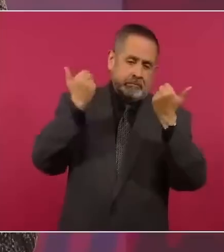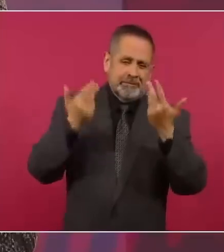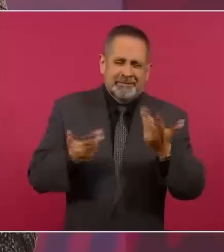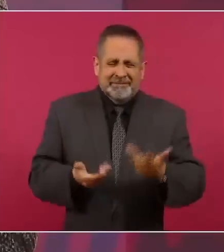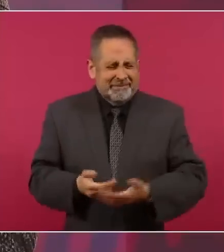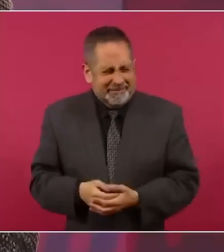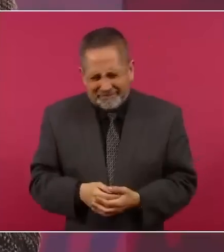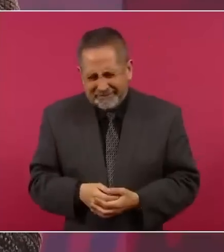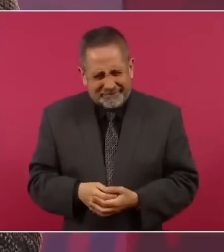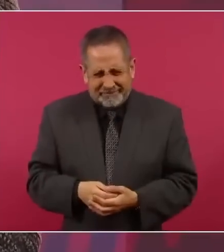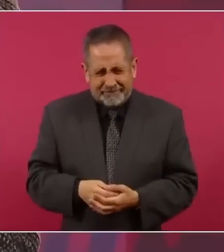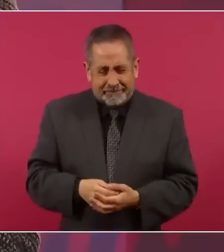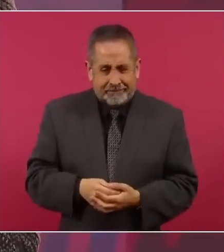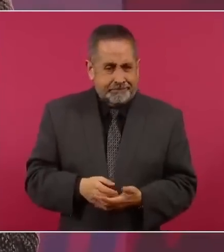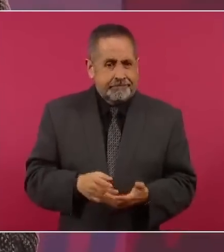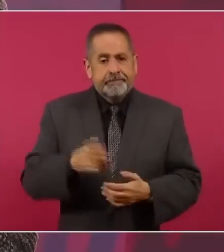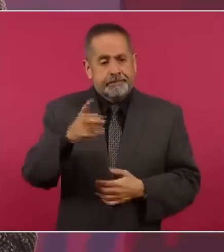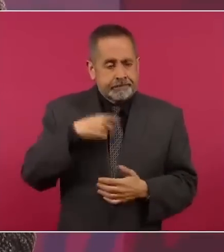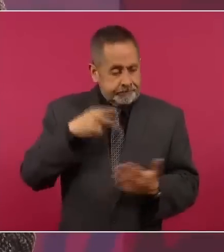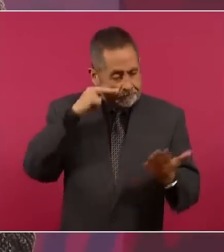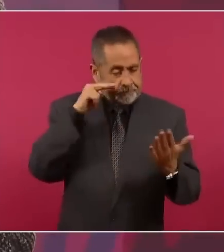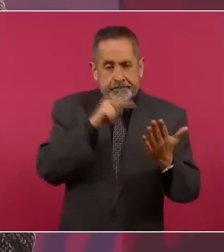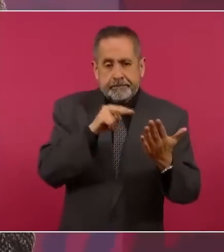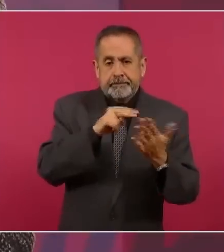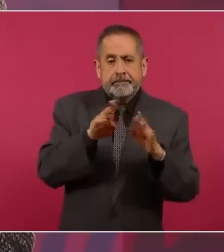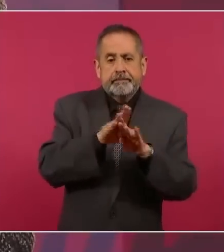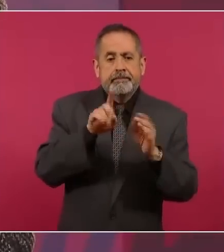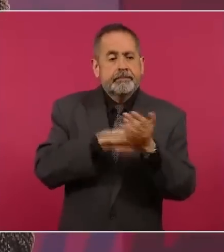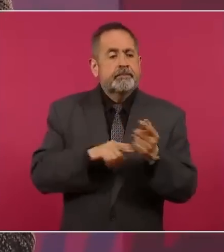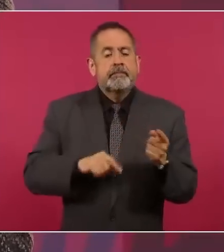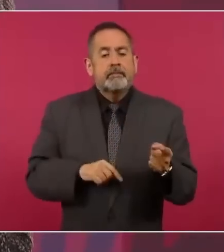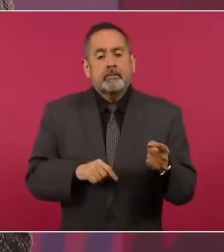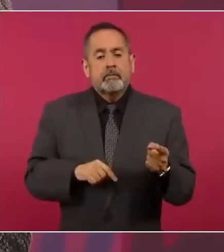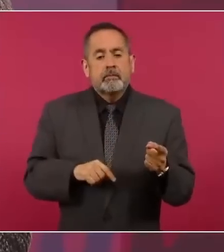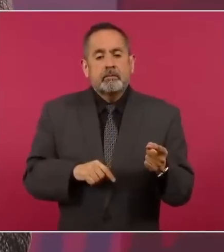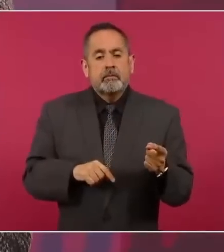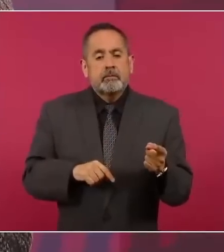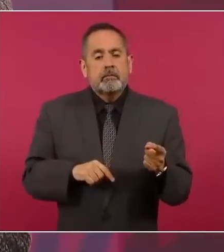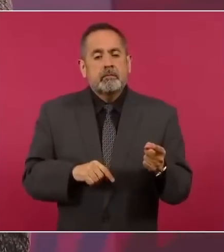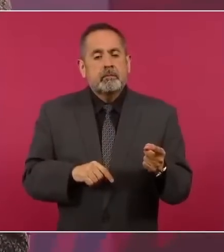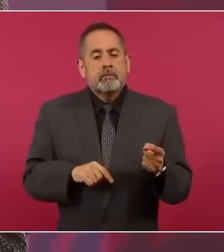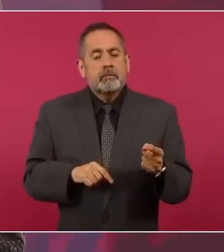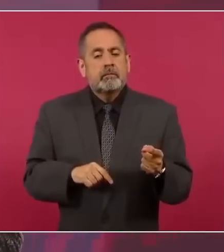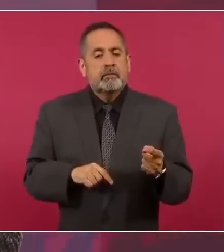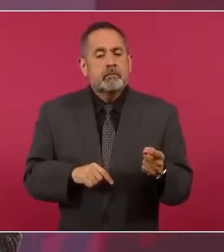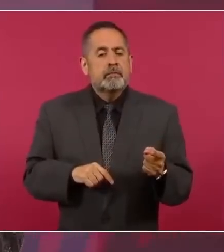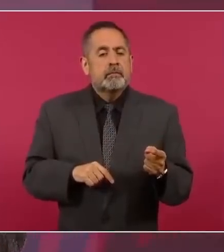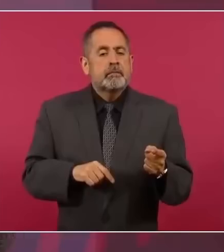Estuve viviendo, dependientemente de